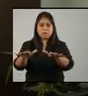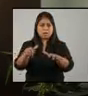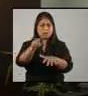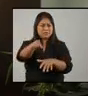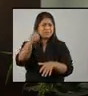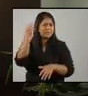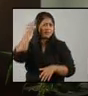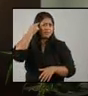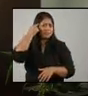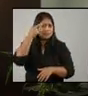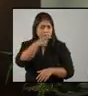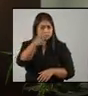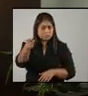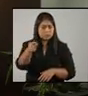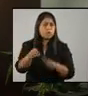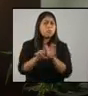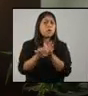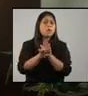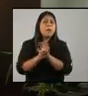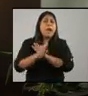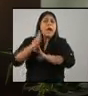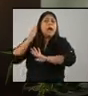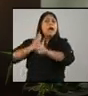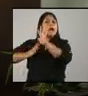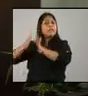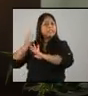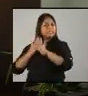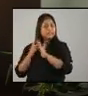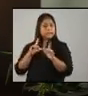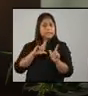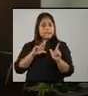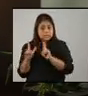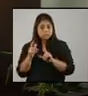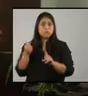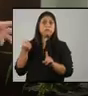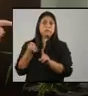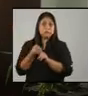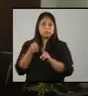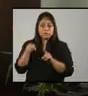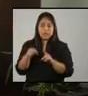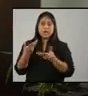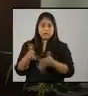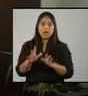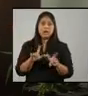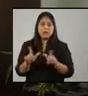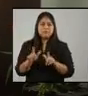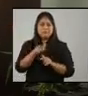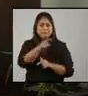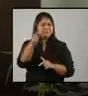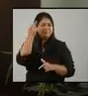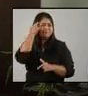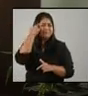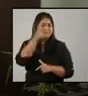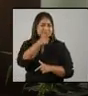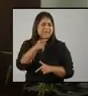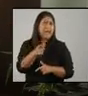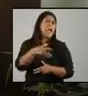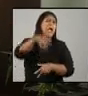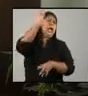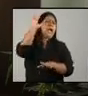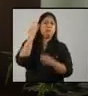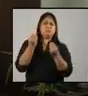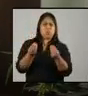estaríamos ahorita si no hubiéramos previsto tomar las medidas en ese momento, que parecían incluso para algunos exageradas,